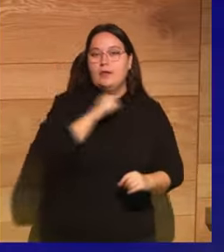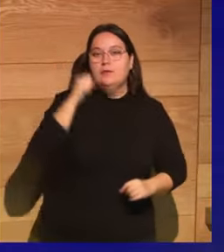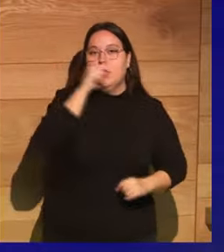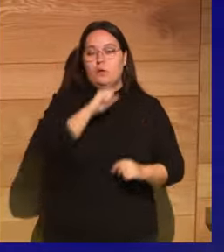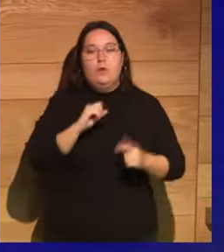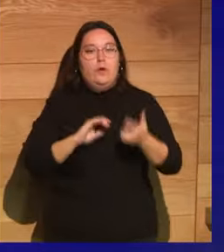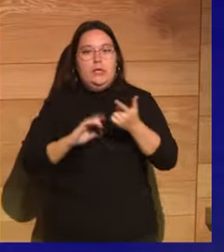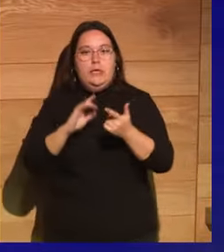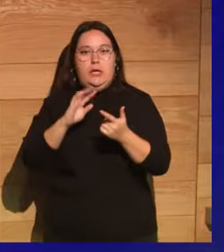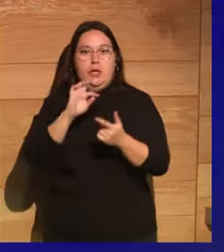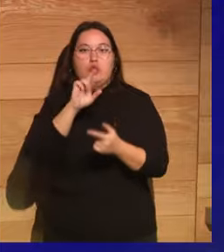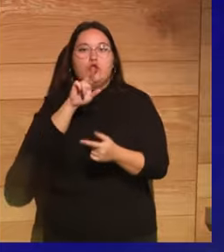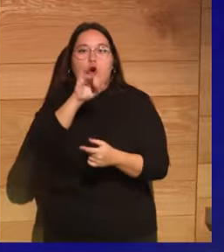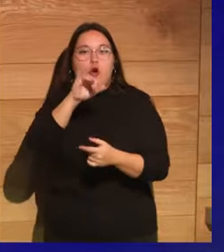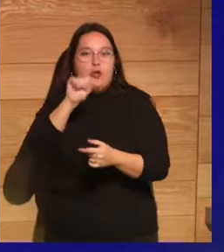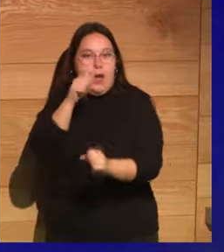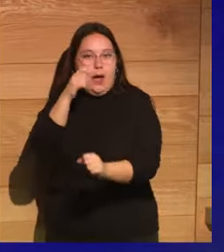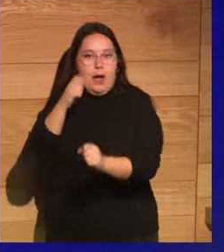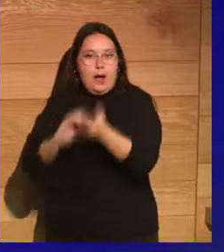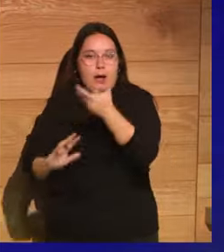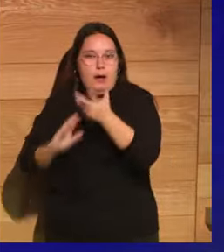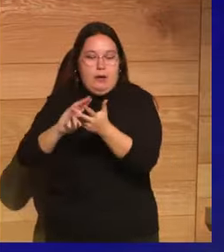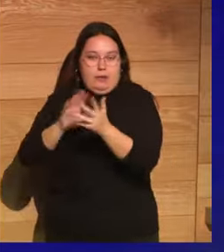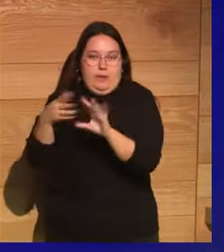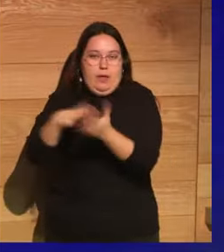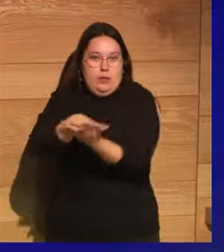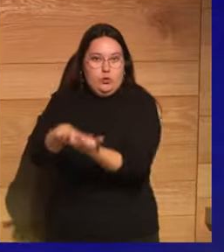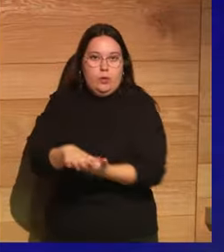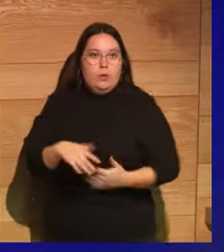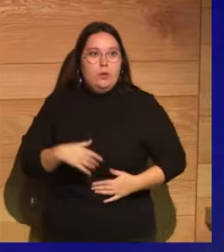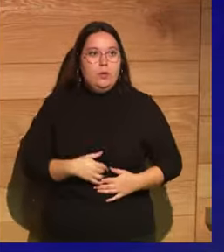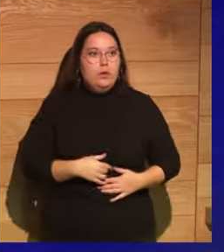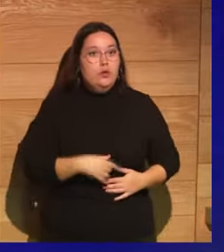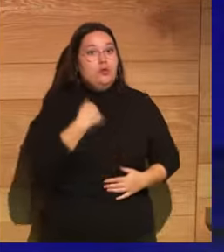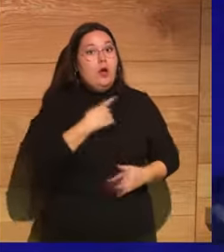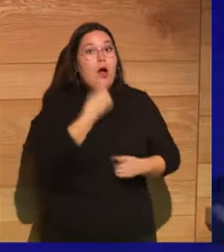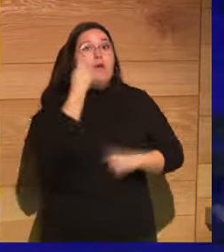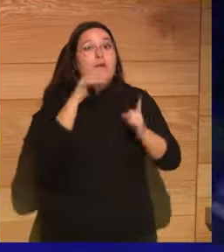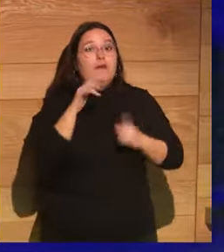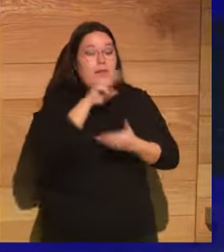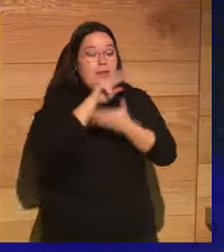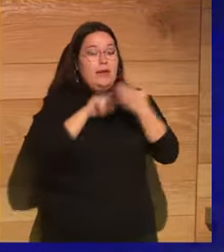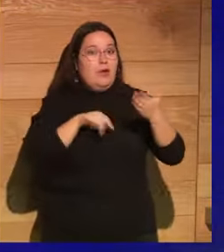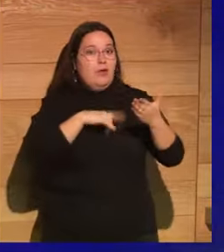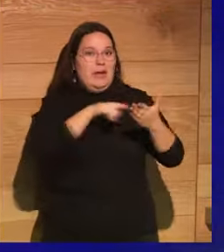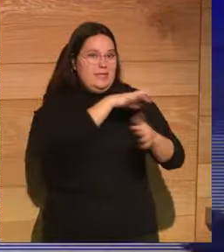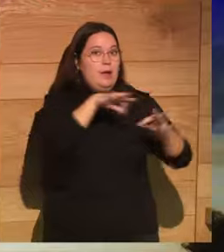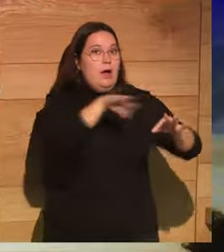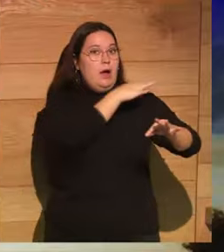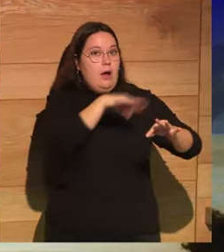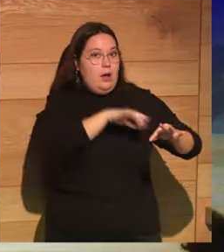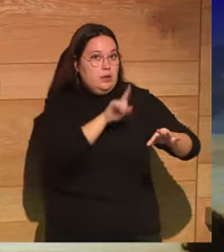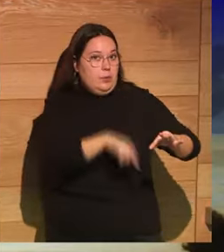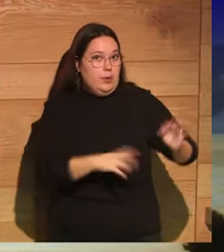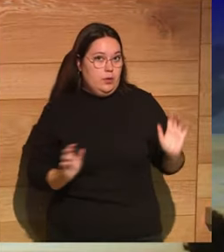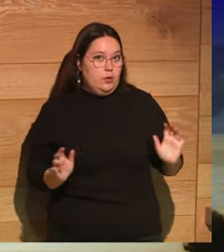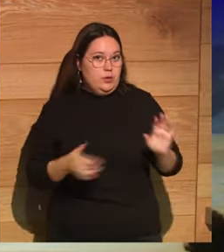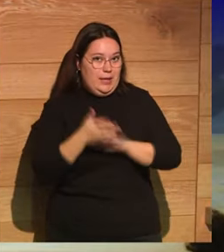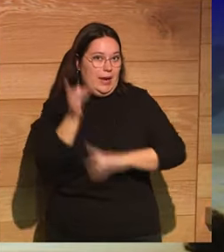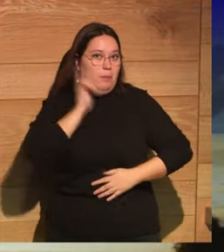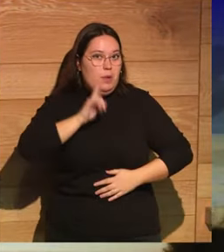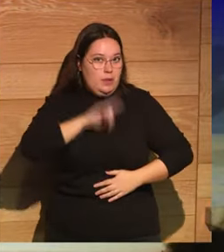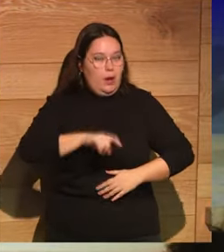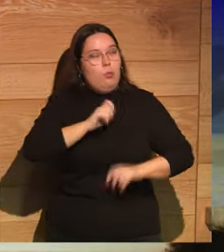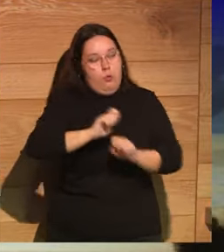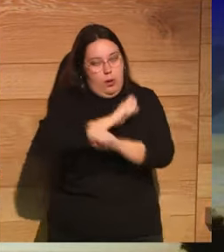de Troya. Y a partir de ahí, yo he llegado a leer que Nerón estaba tocando el violín cuando se quemaba Roma. O sea que el bulo puede